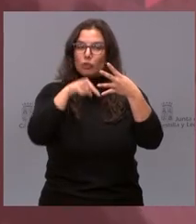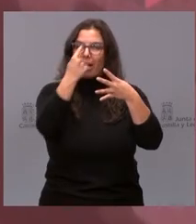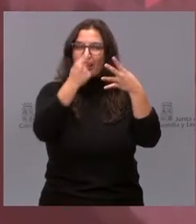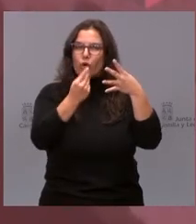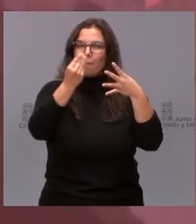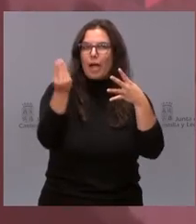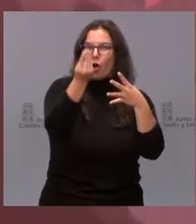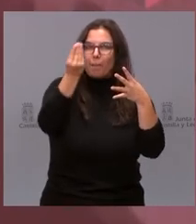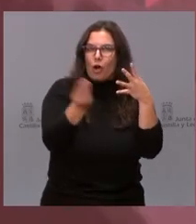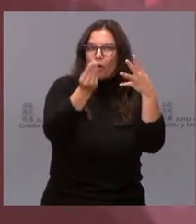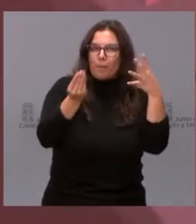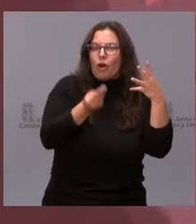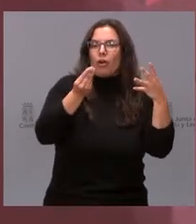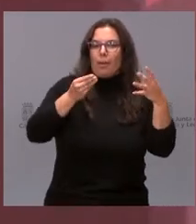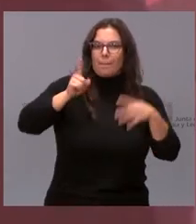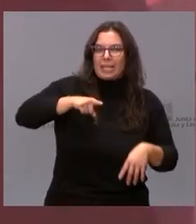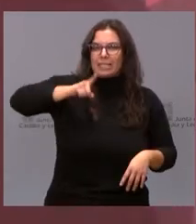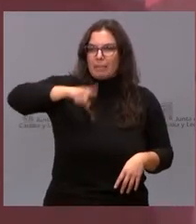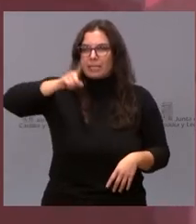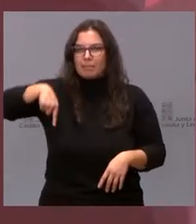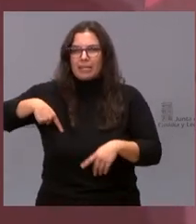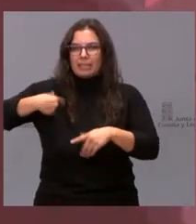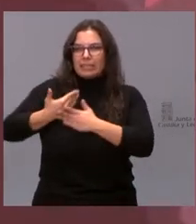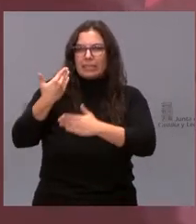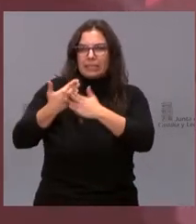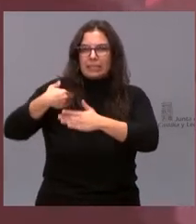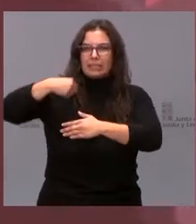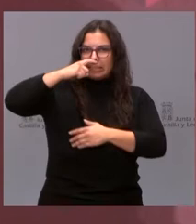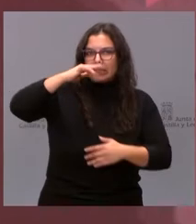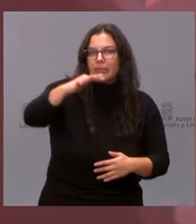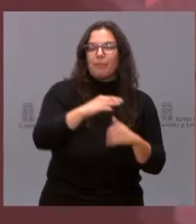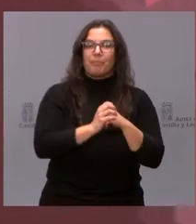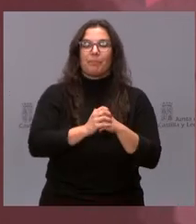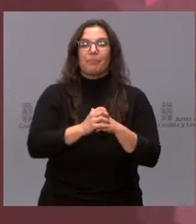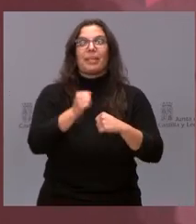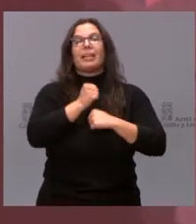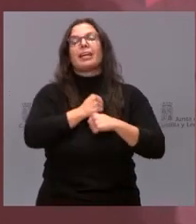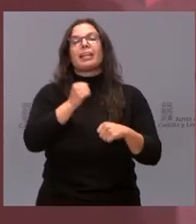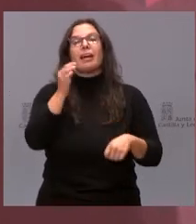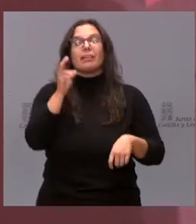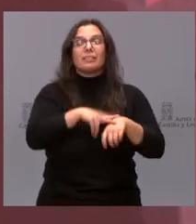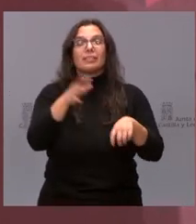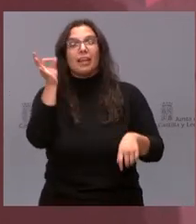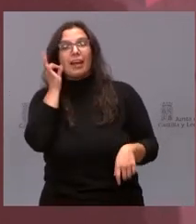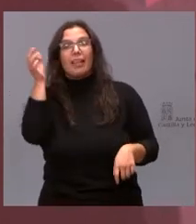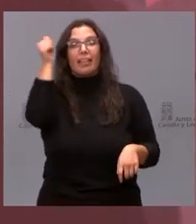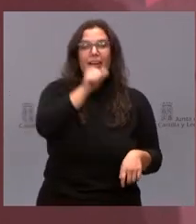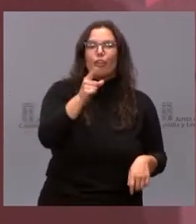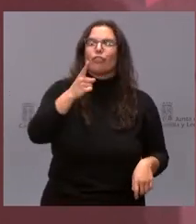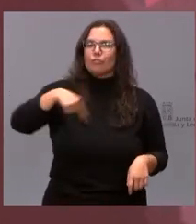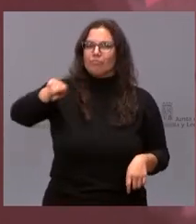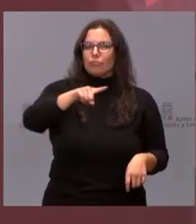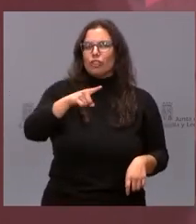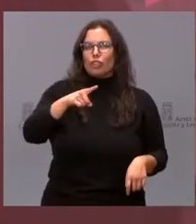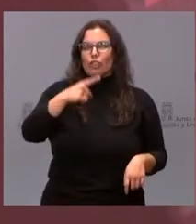mes a mes, año a año. Queridas delegadas, queridos delegados, sé que tenéis una gran vocación de